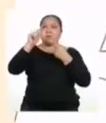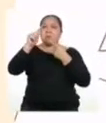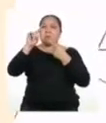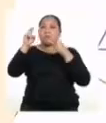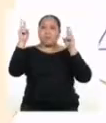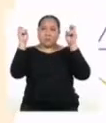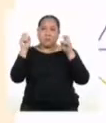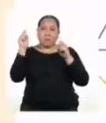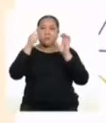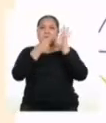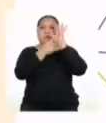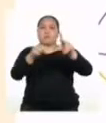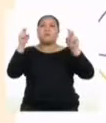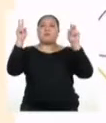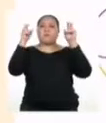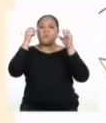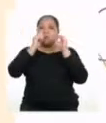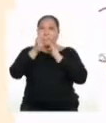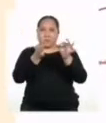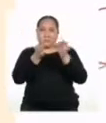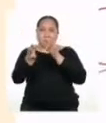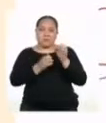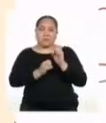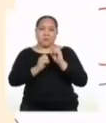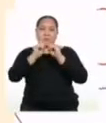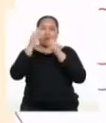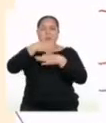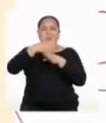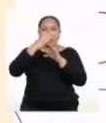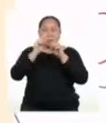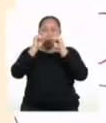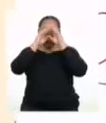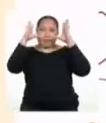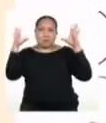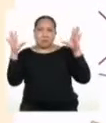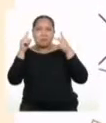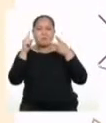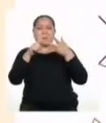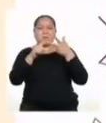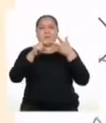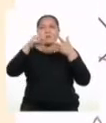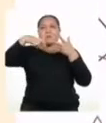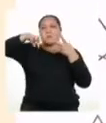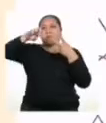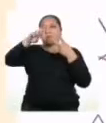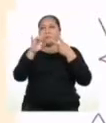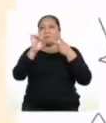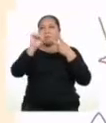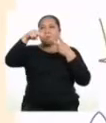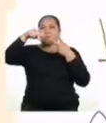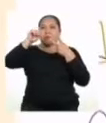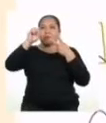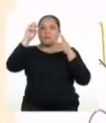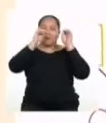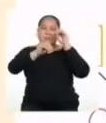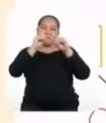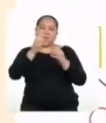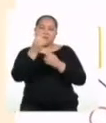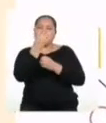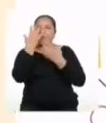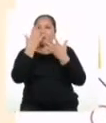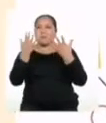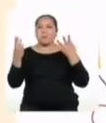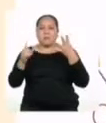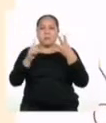Ahí presentamos nuestro tema a desarrollar de una manera llamativa. Después tenemos la presentación en la que exponemos algunas consideraciones.